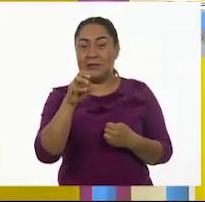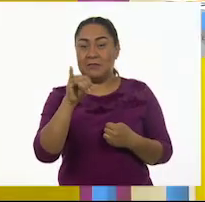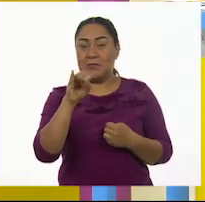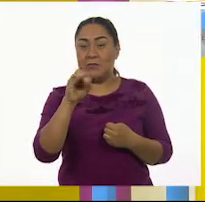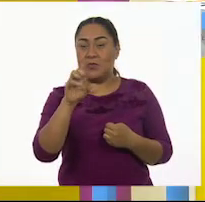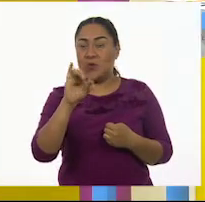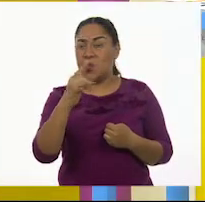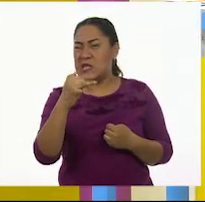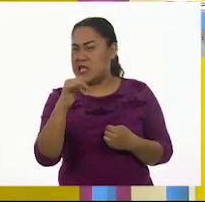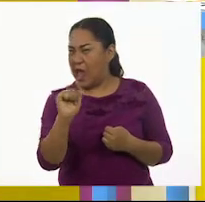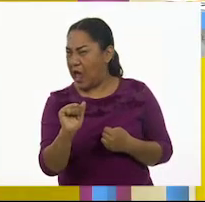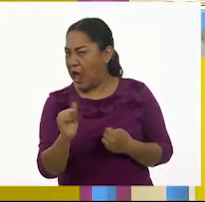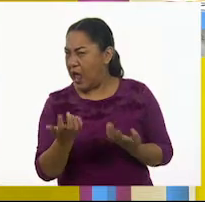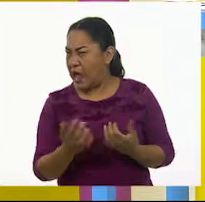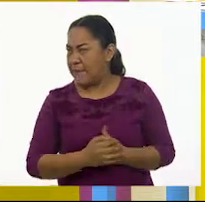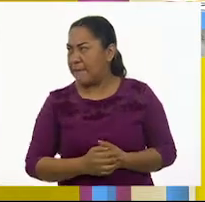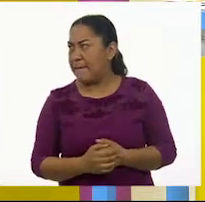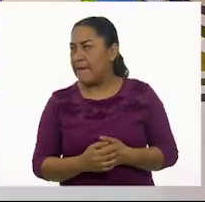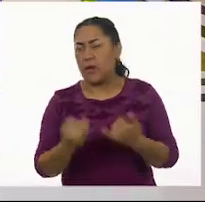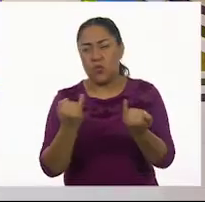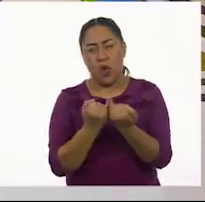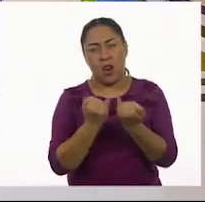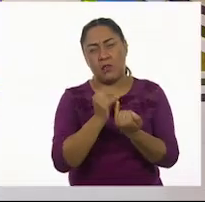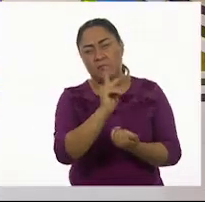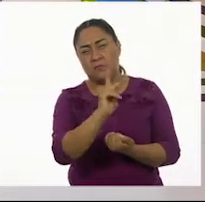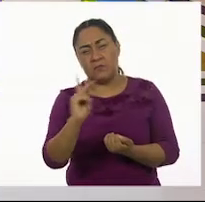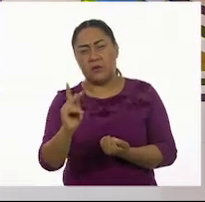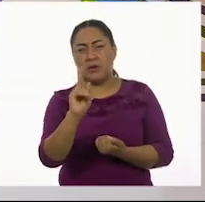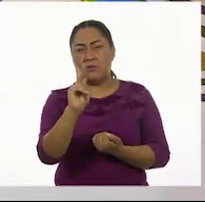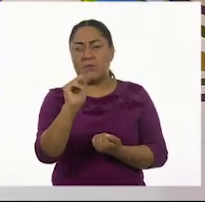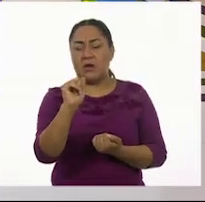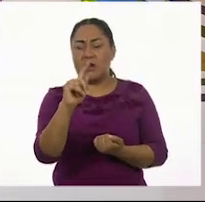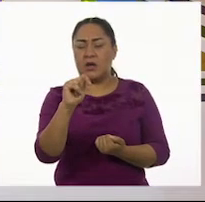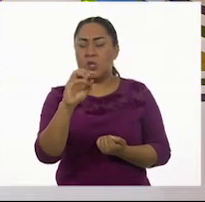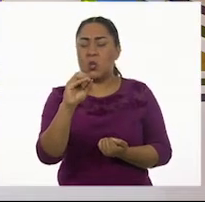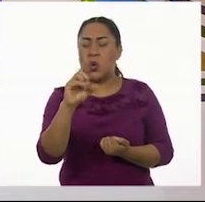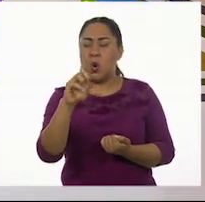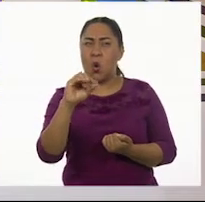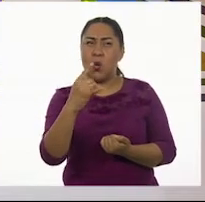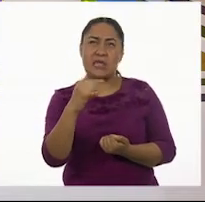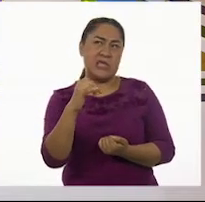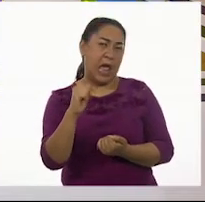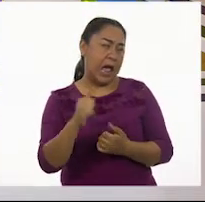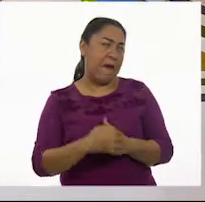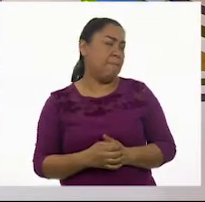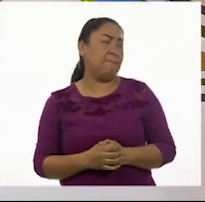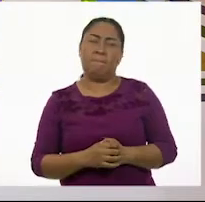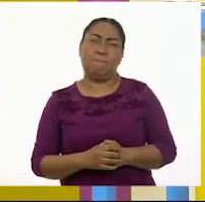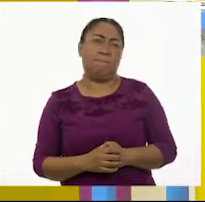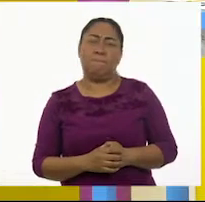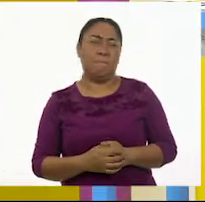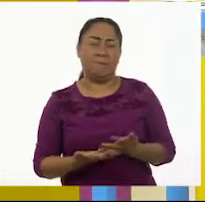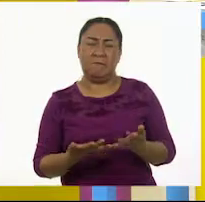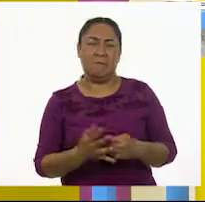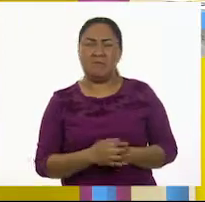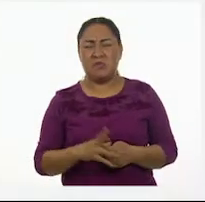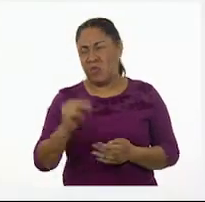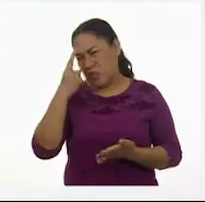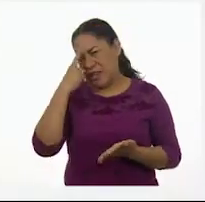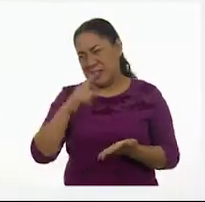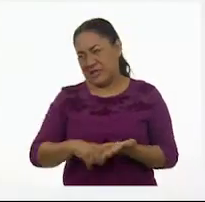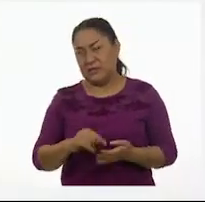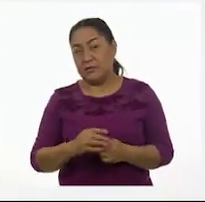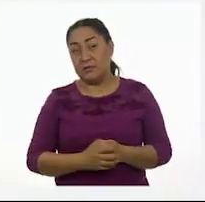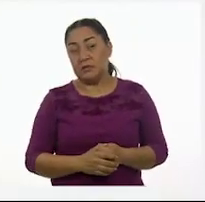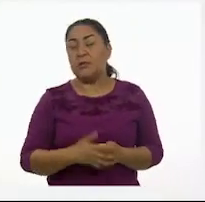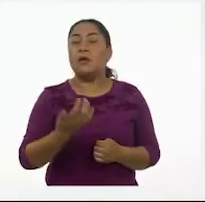Epidemiología. ¿Será como la patología? No creo que sea una epidemia inteligente. No creo. Para